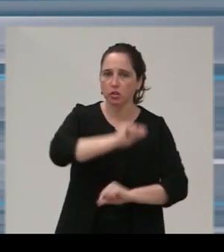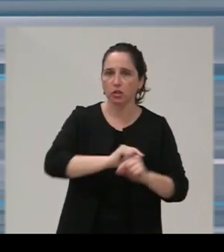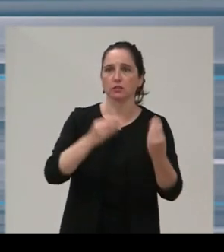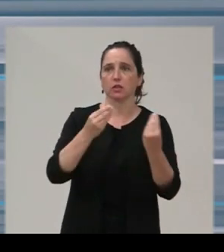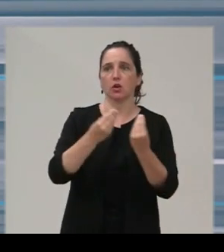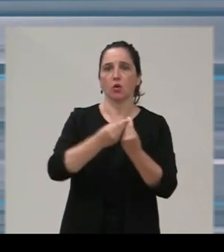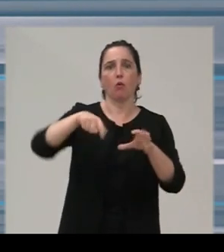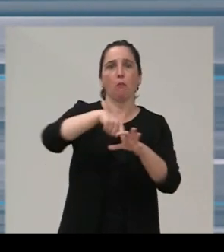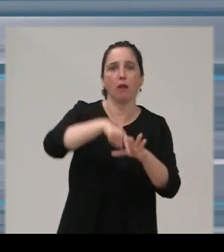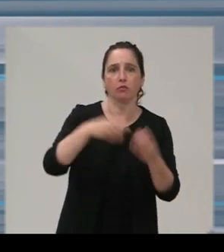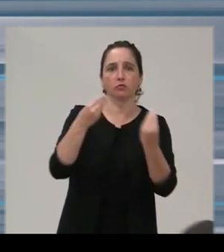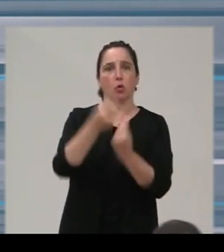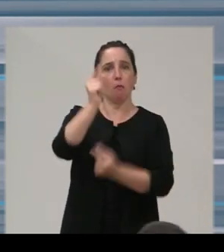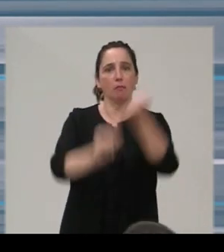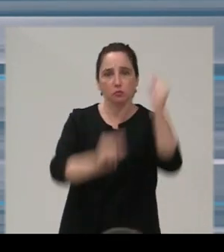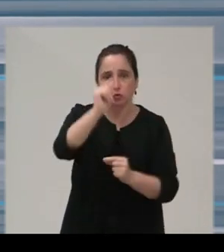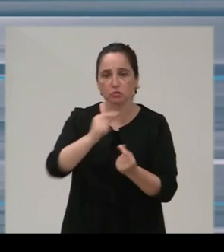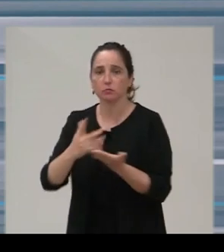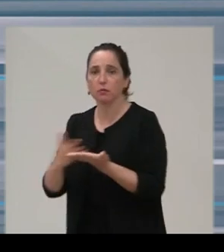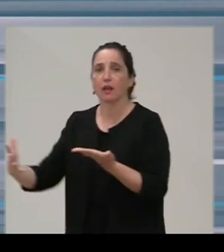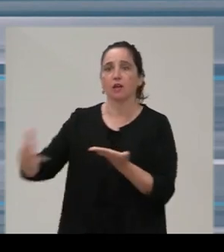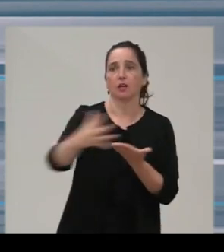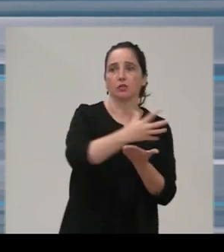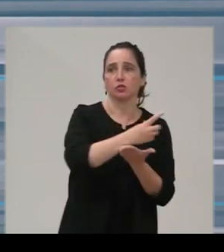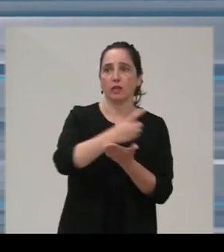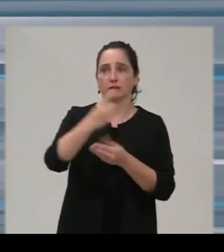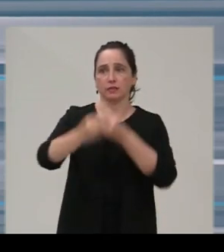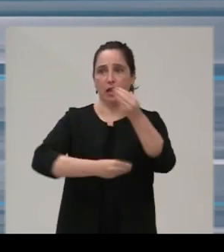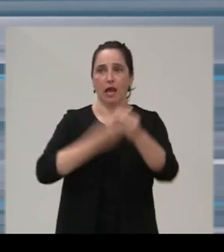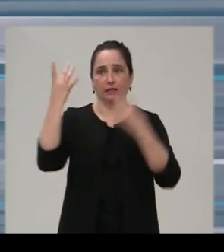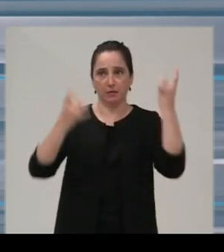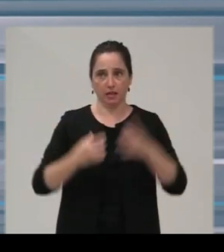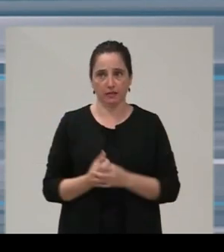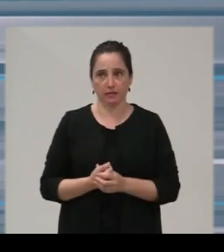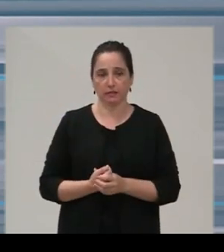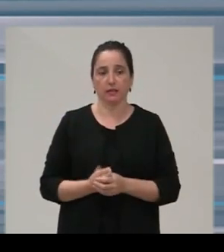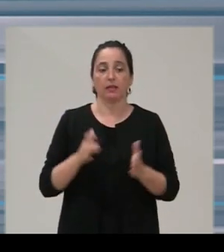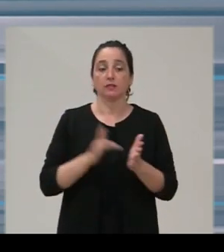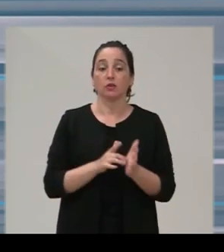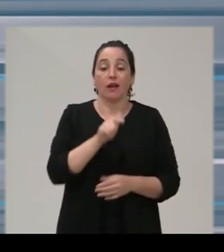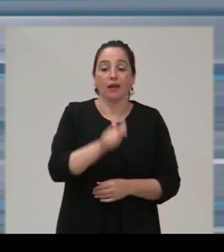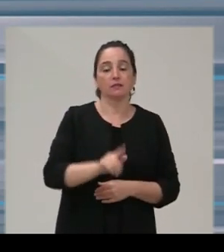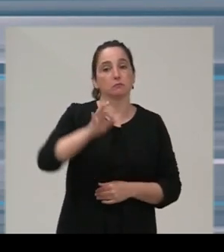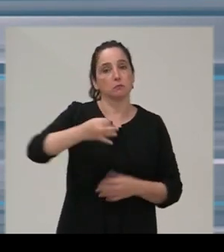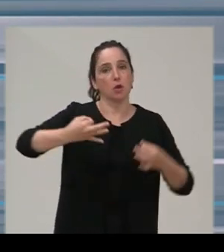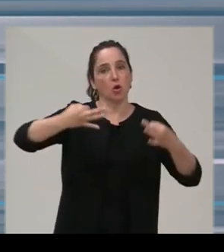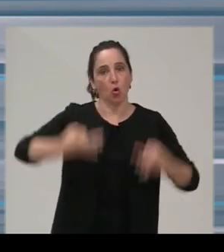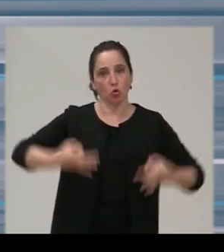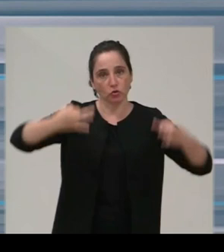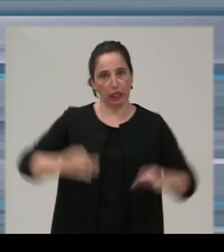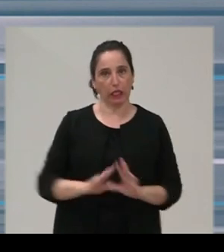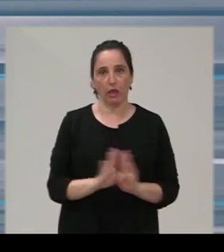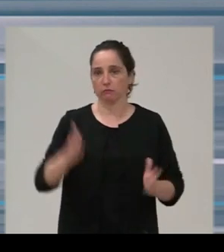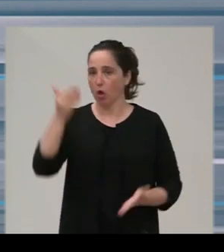con plazos, con presupuestos para todas las actuaciones. Es una cuestión de justicia, lisa